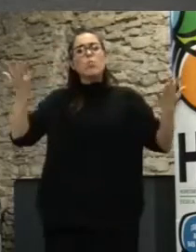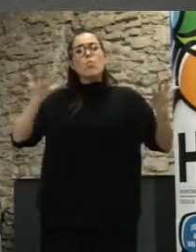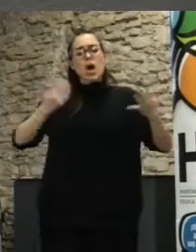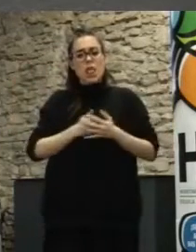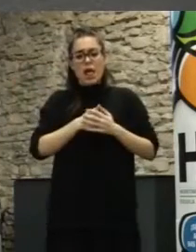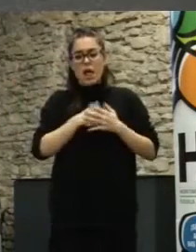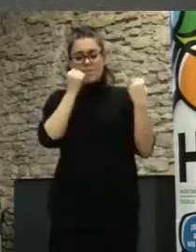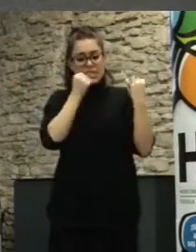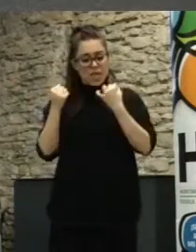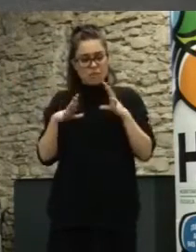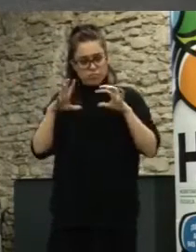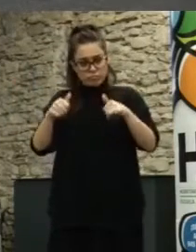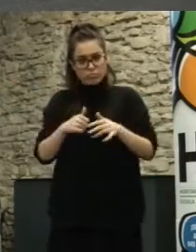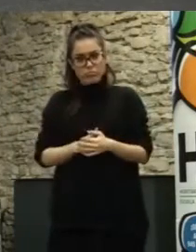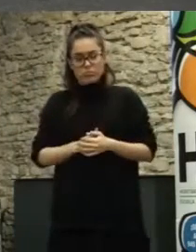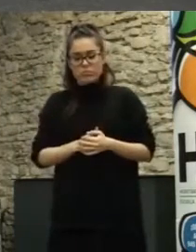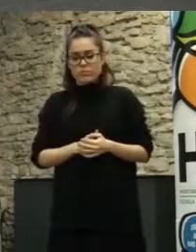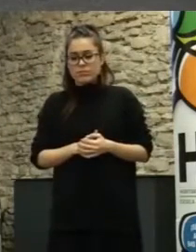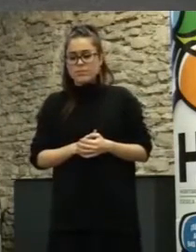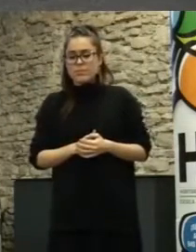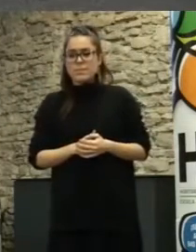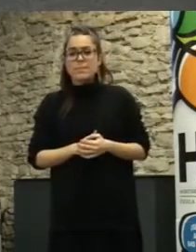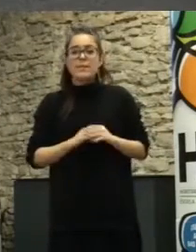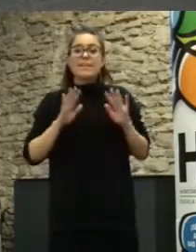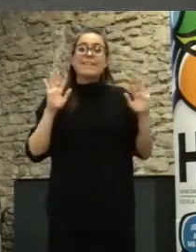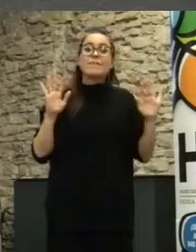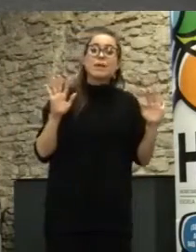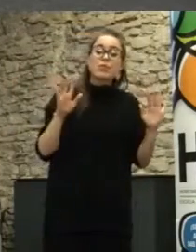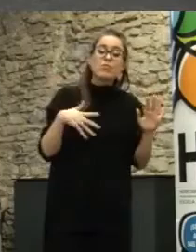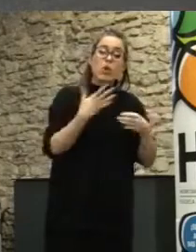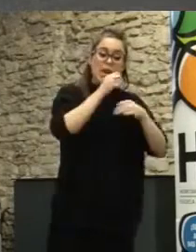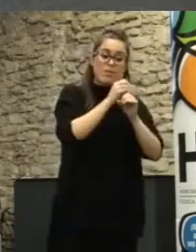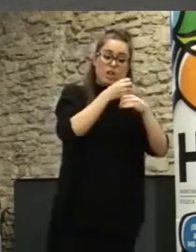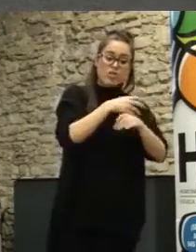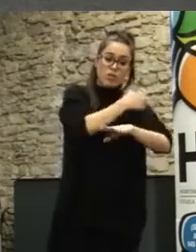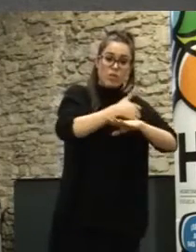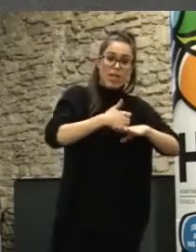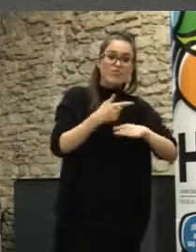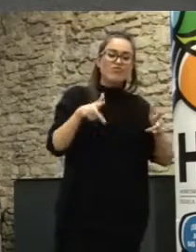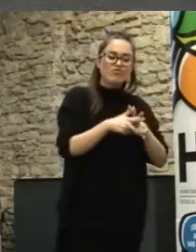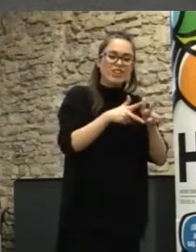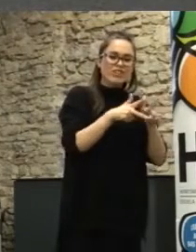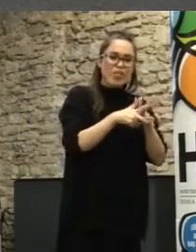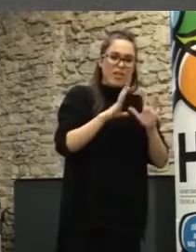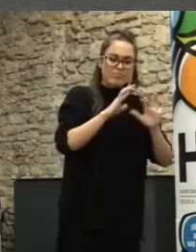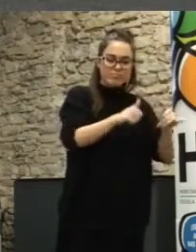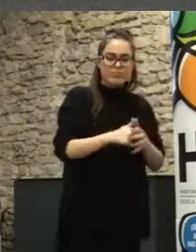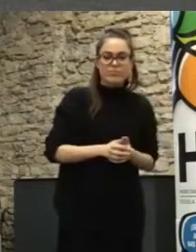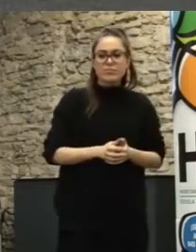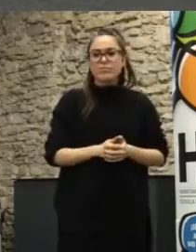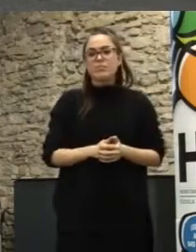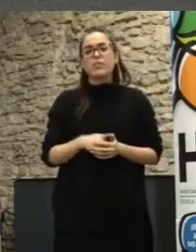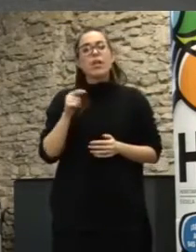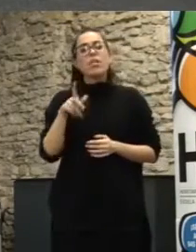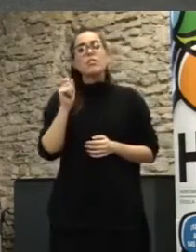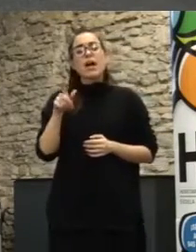administración y los laboratorios ciudadanos desde la sociedad en el primer lugar digamos los protagonistas son los empleados